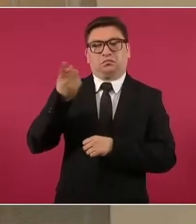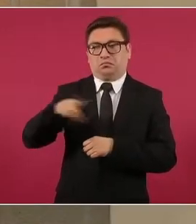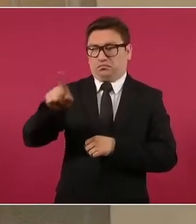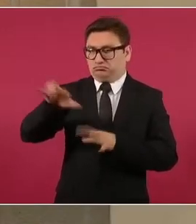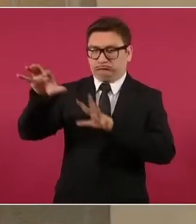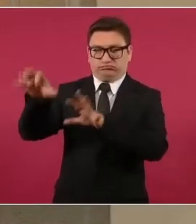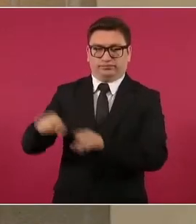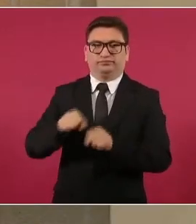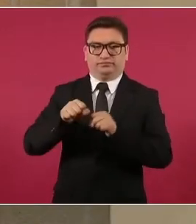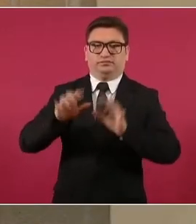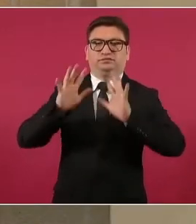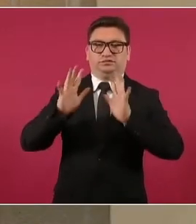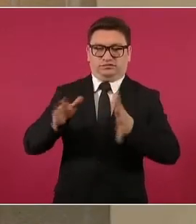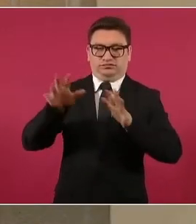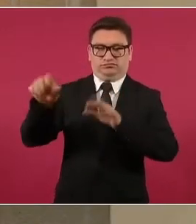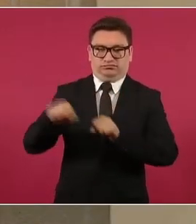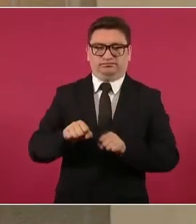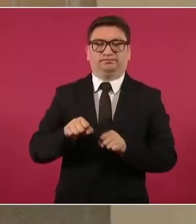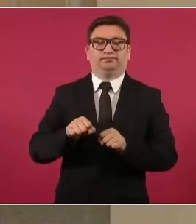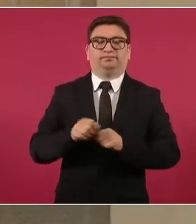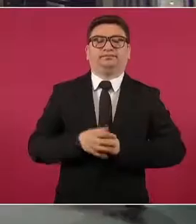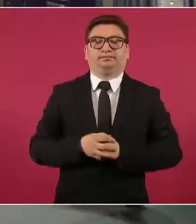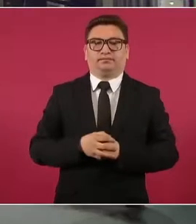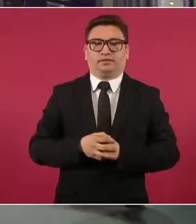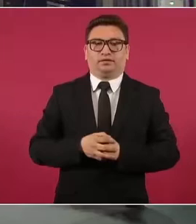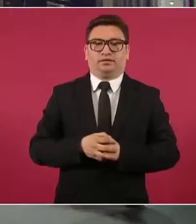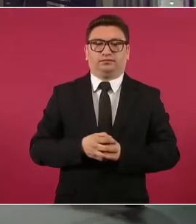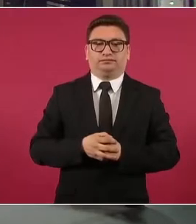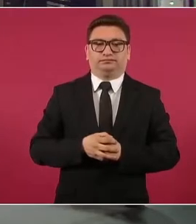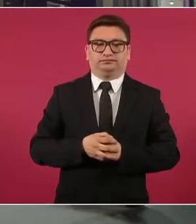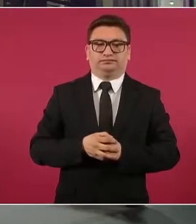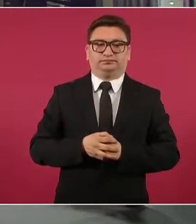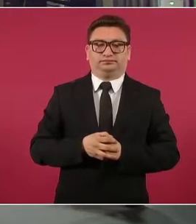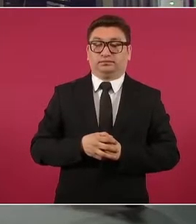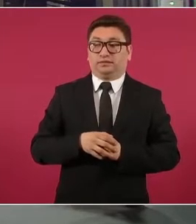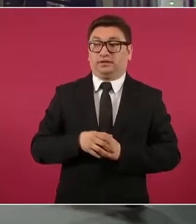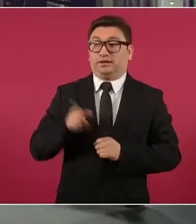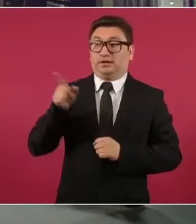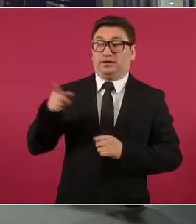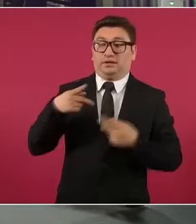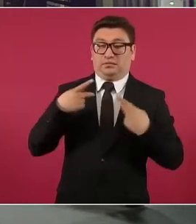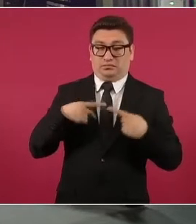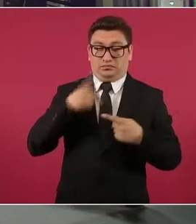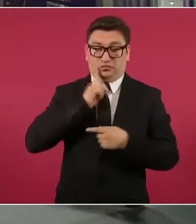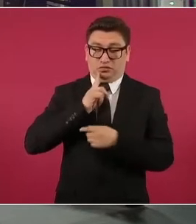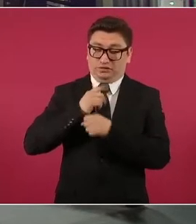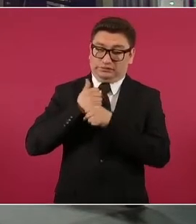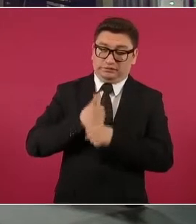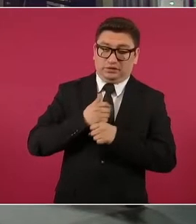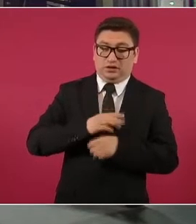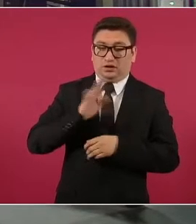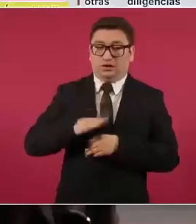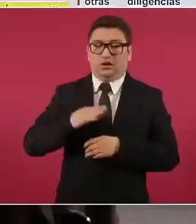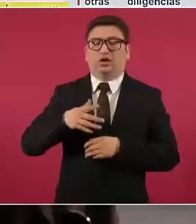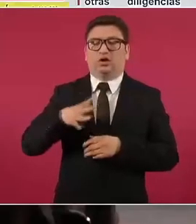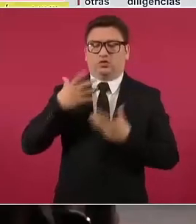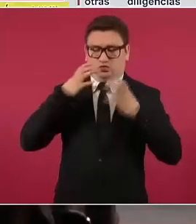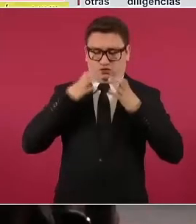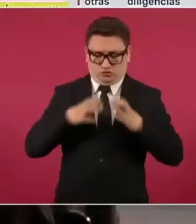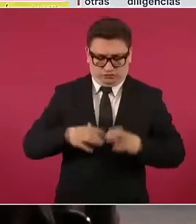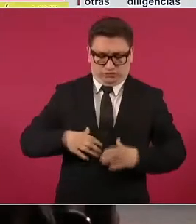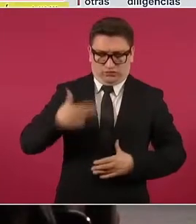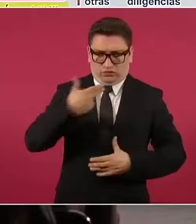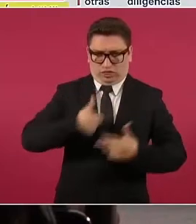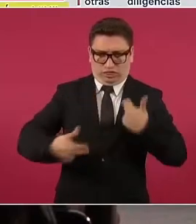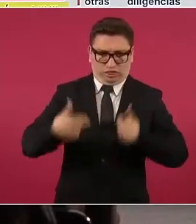aprehensión, ya está detenido y la víctima presentaba heridas cortantes en tórax